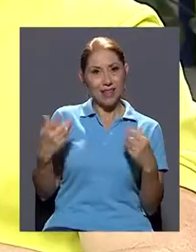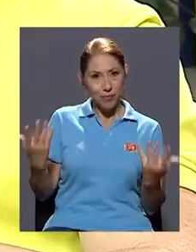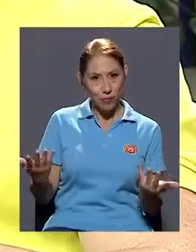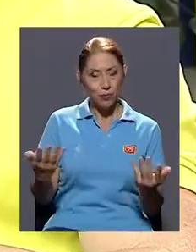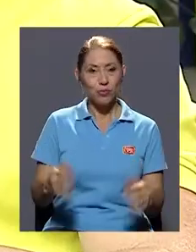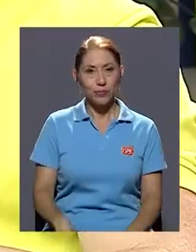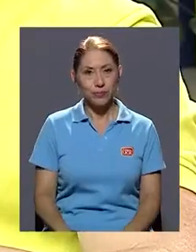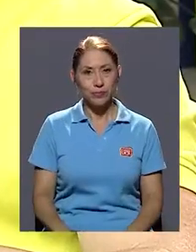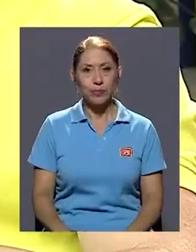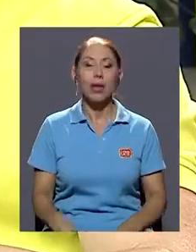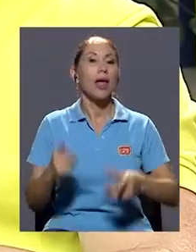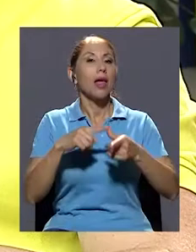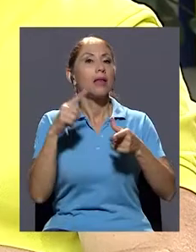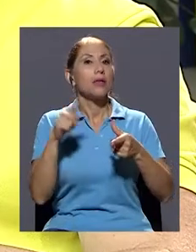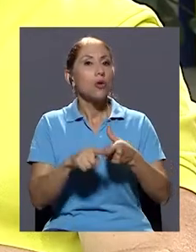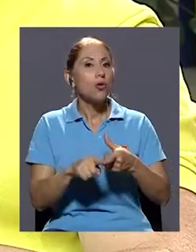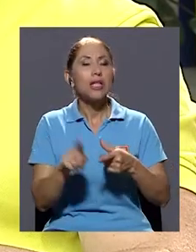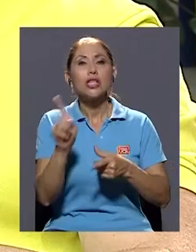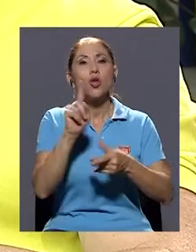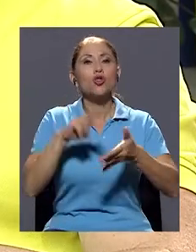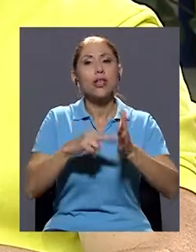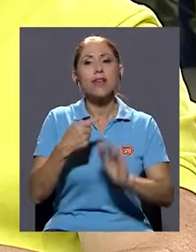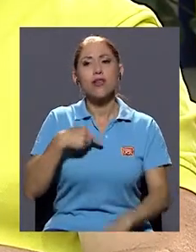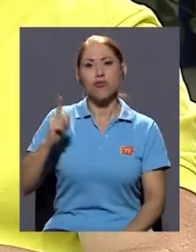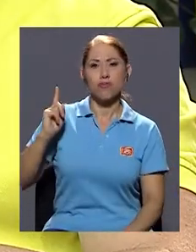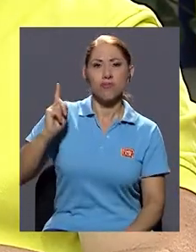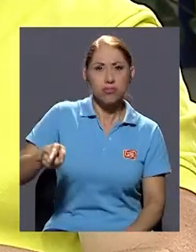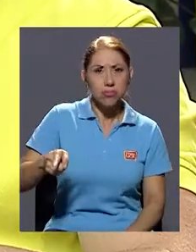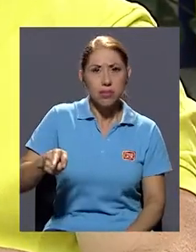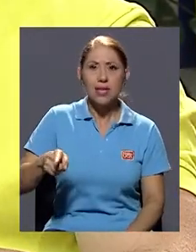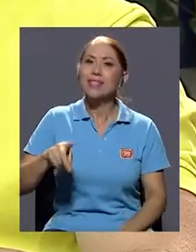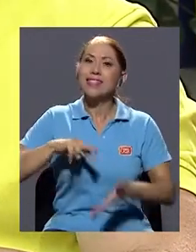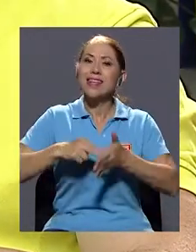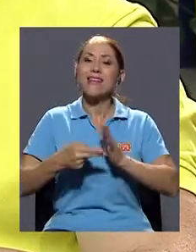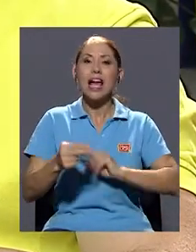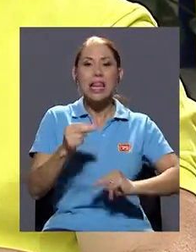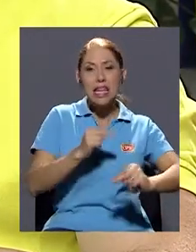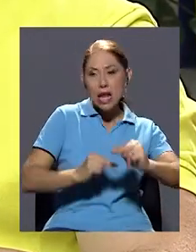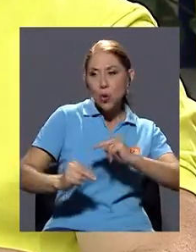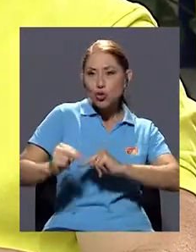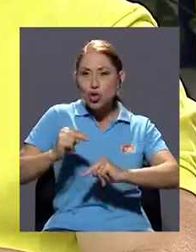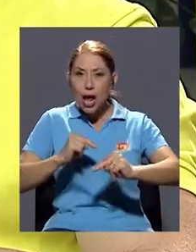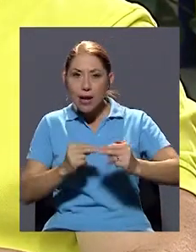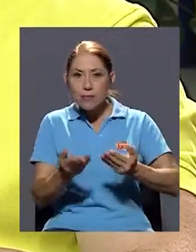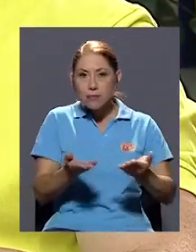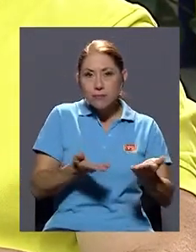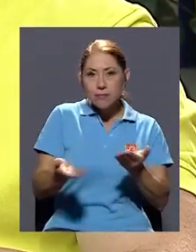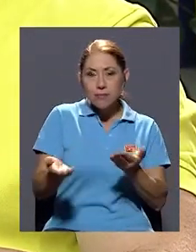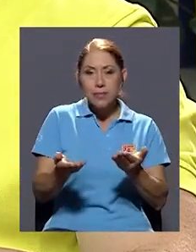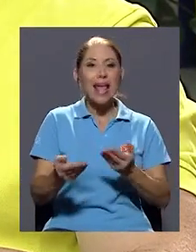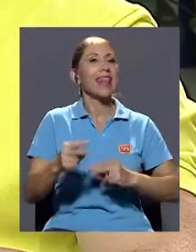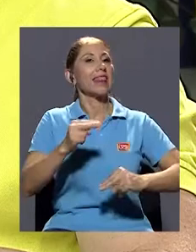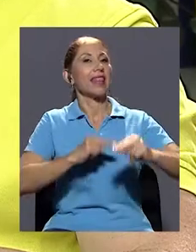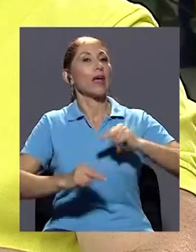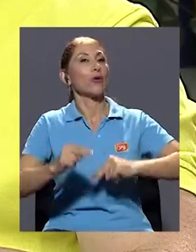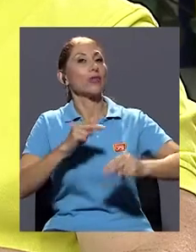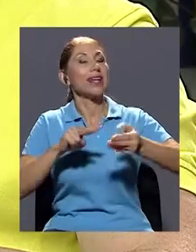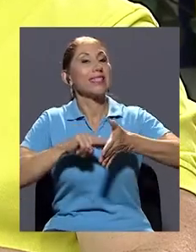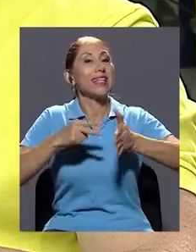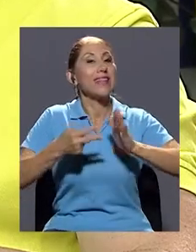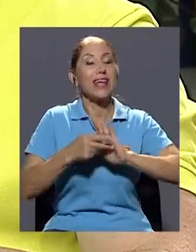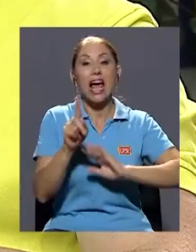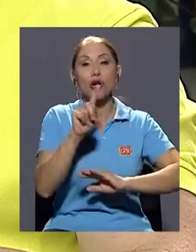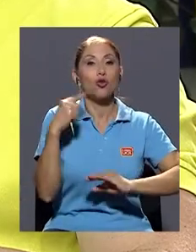No, Mariano, entonces es un asunto no de imponer, sino de negociar. De negociar en el sentido de que no solo vamos a